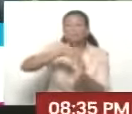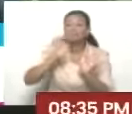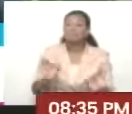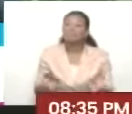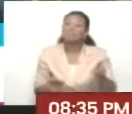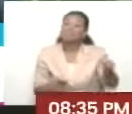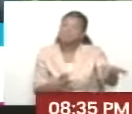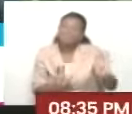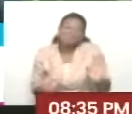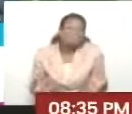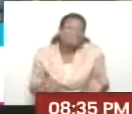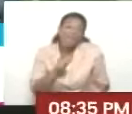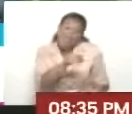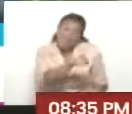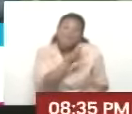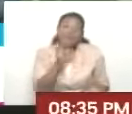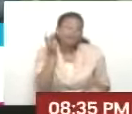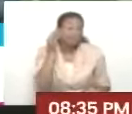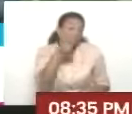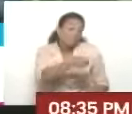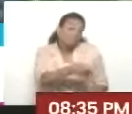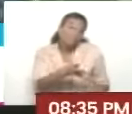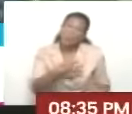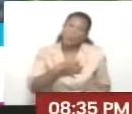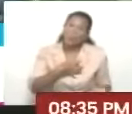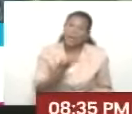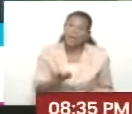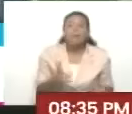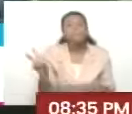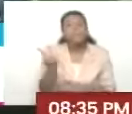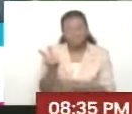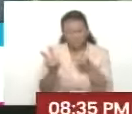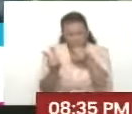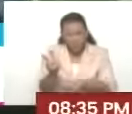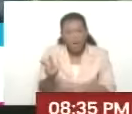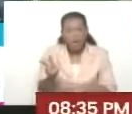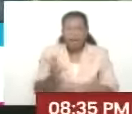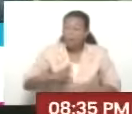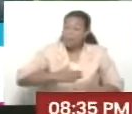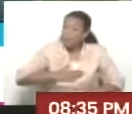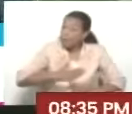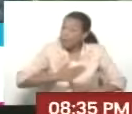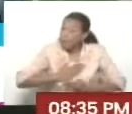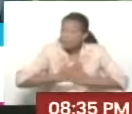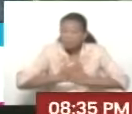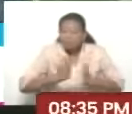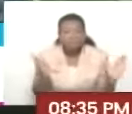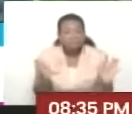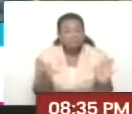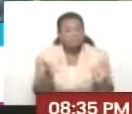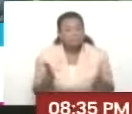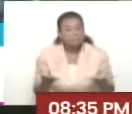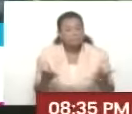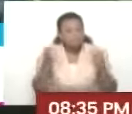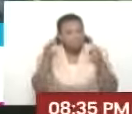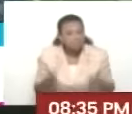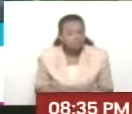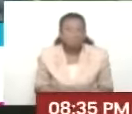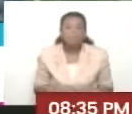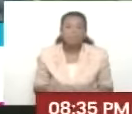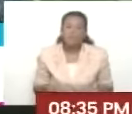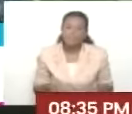Al final, Venezuela hará todo lo que tenga que estar en sus manos y a su alcance